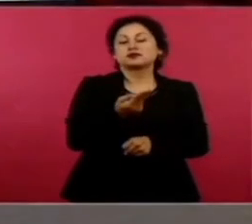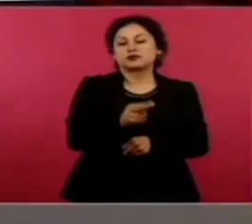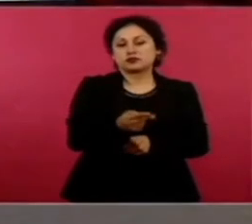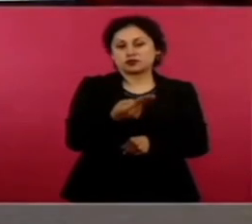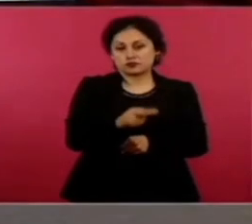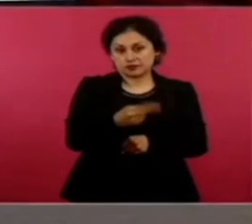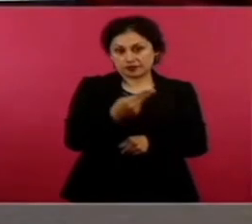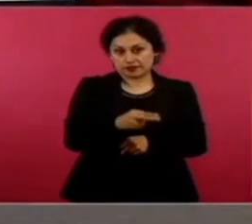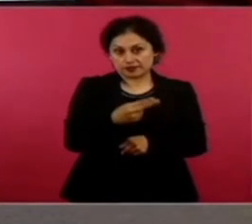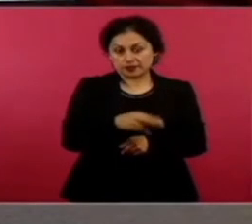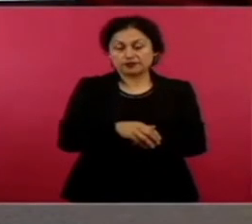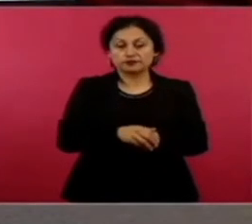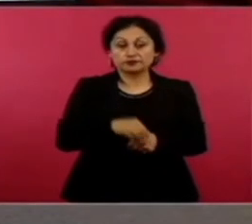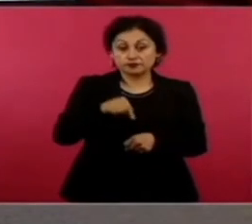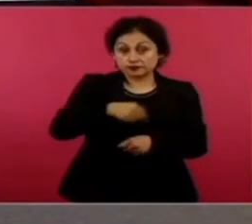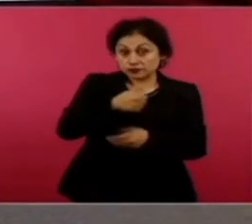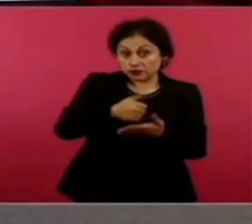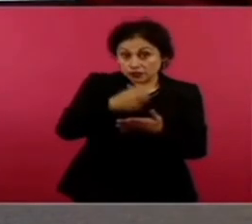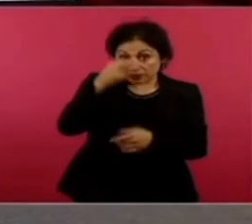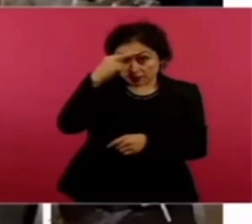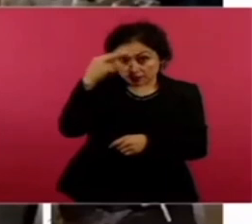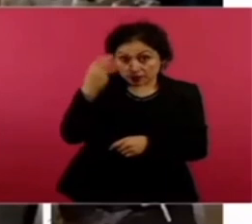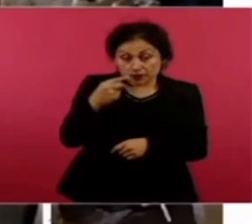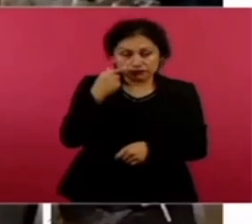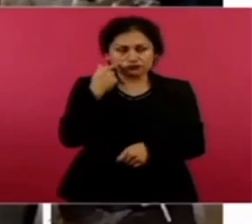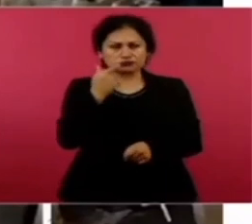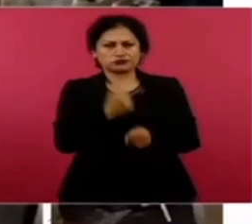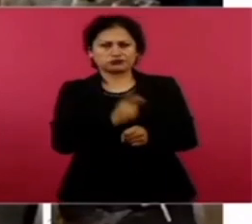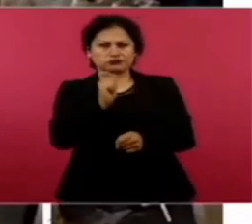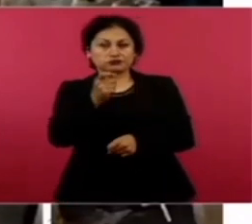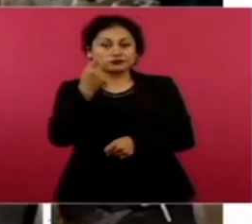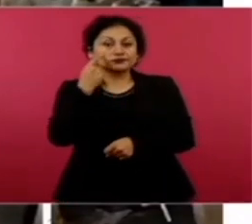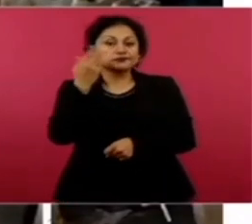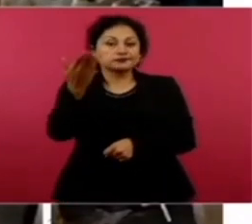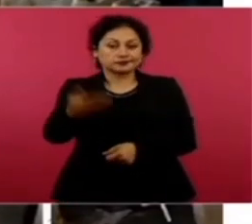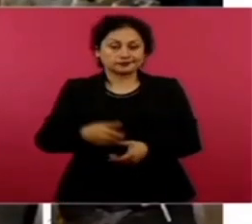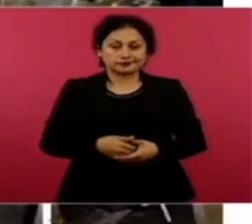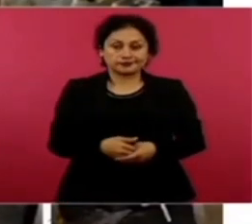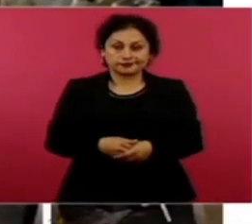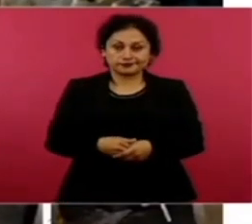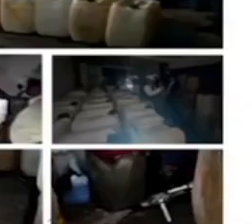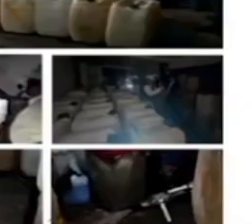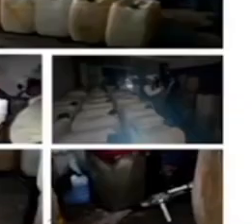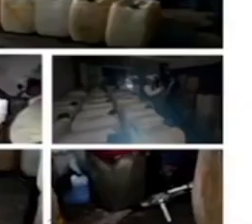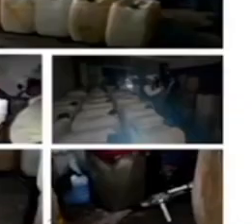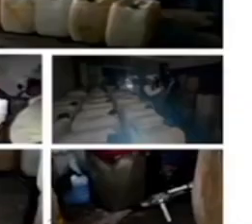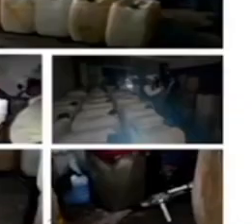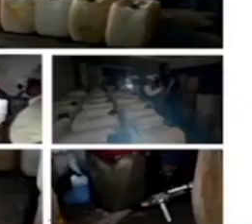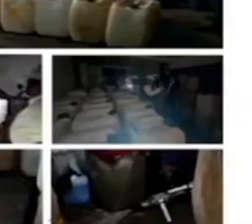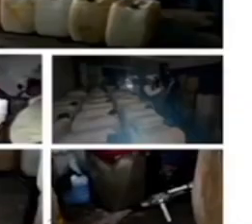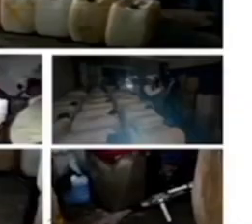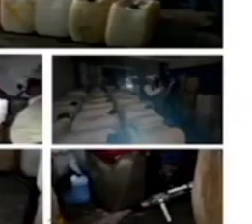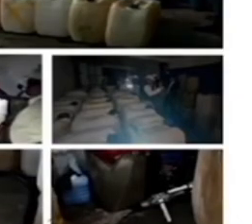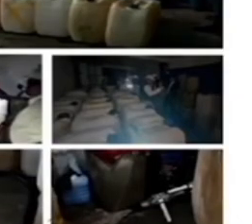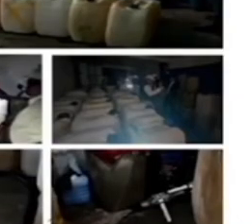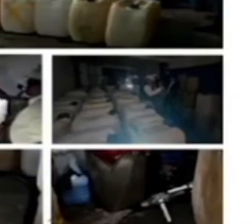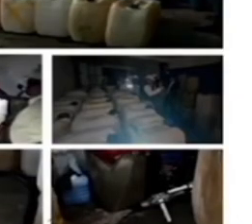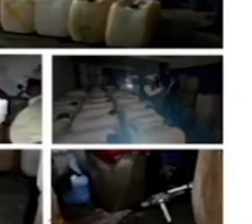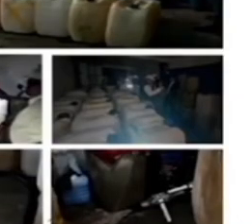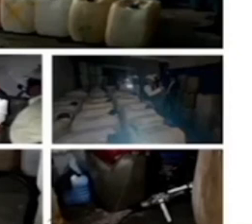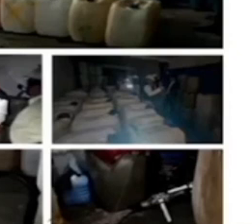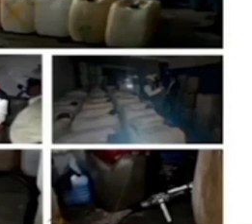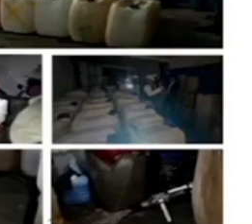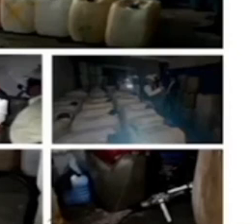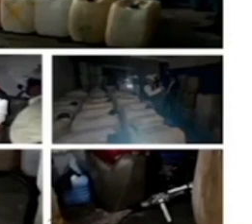se encontraba dentro del radio de acción de los detenidos. Y que en el IPH no existe una narrativa de que estaban sustrayendo hidrocarburo.